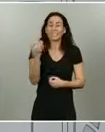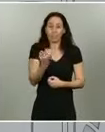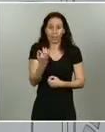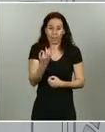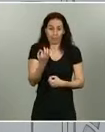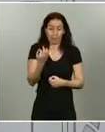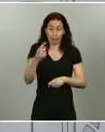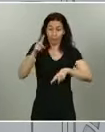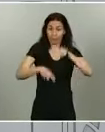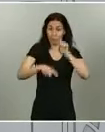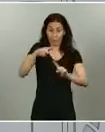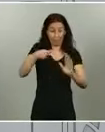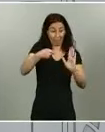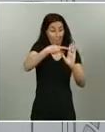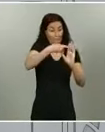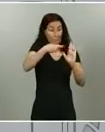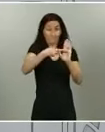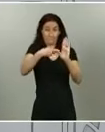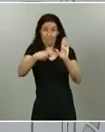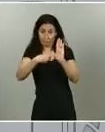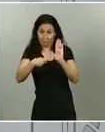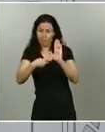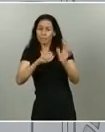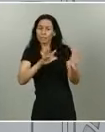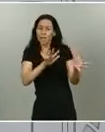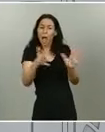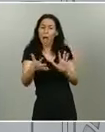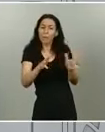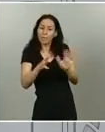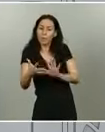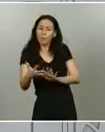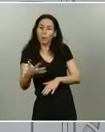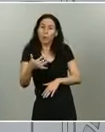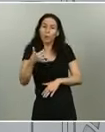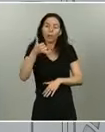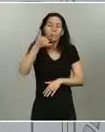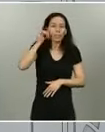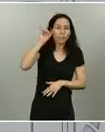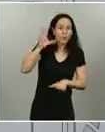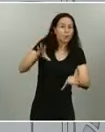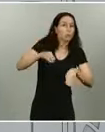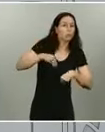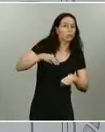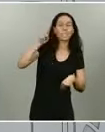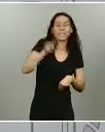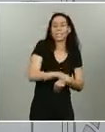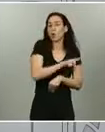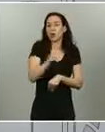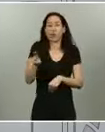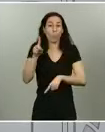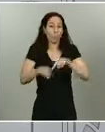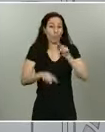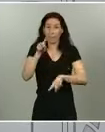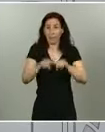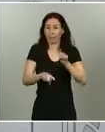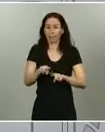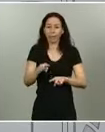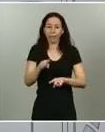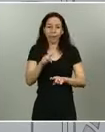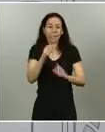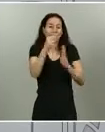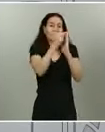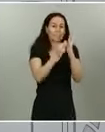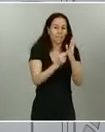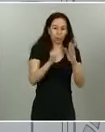o los riesgos que podemos ir asumiendo o no según qué criterios se utilizan para pasar de fase y qué se